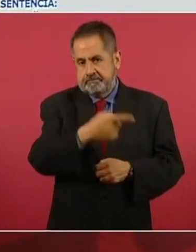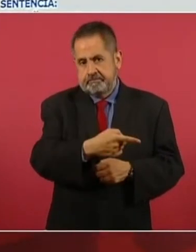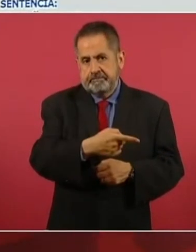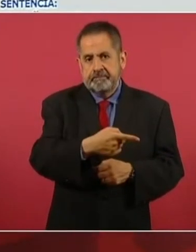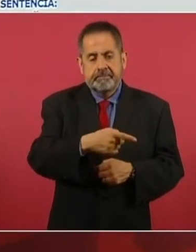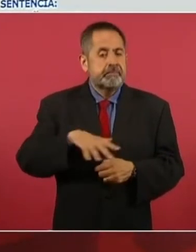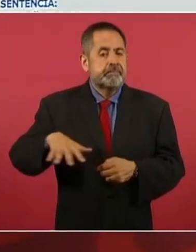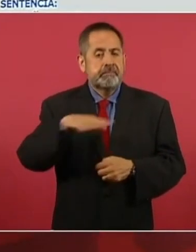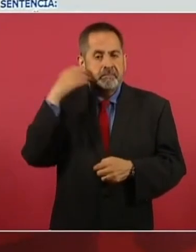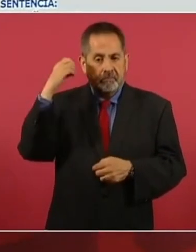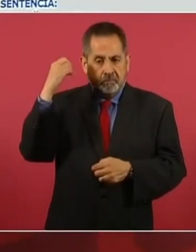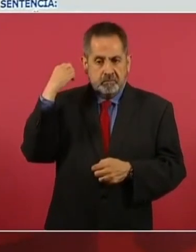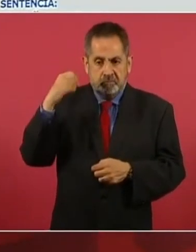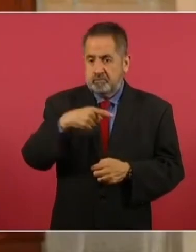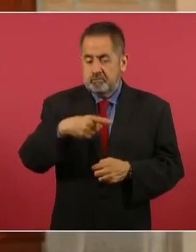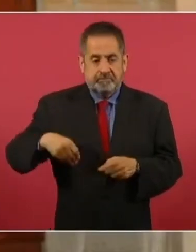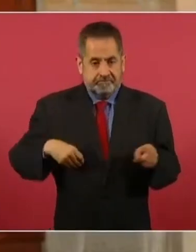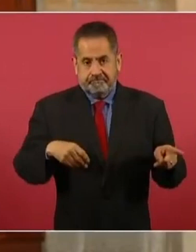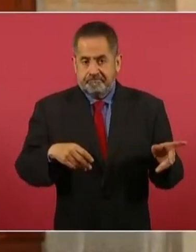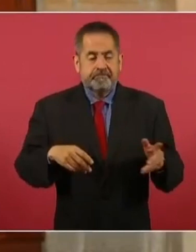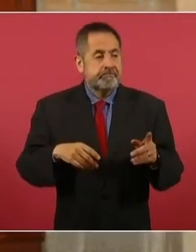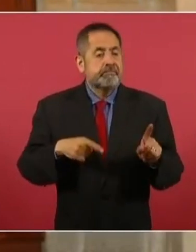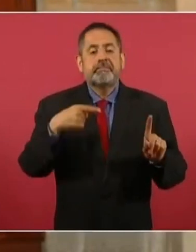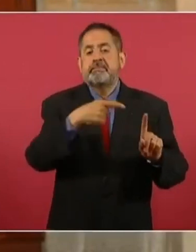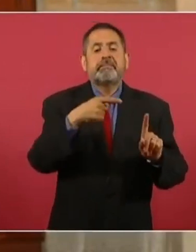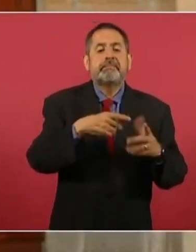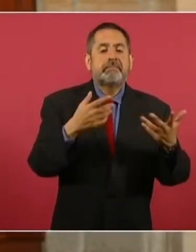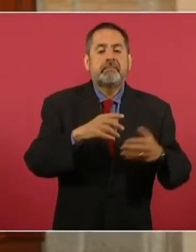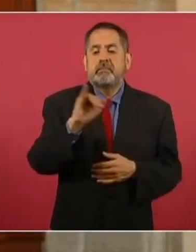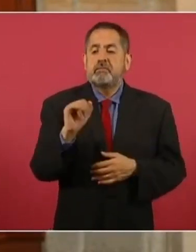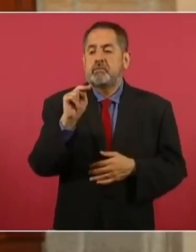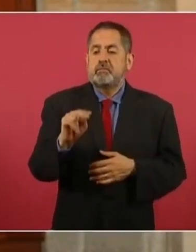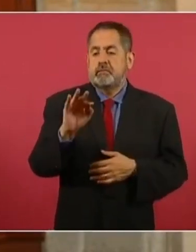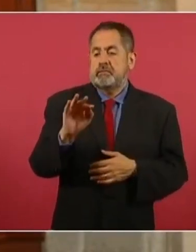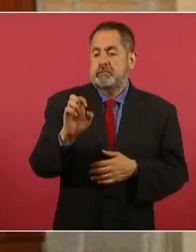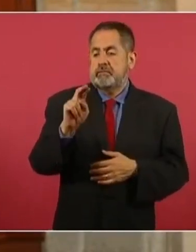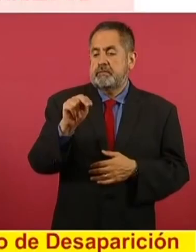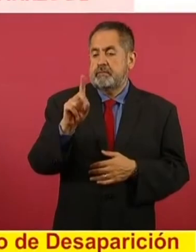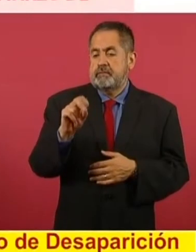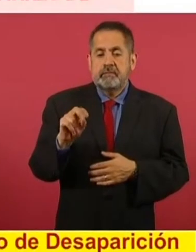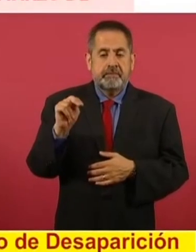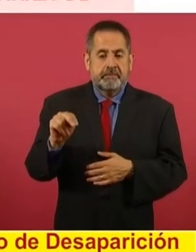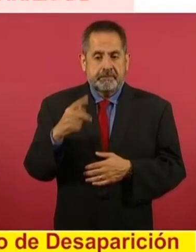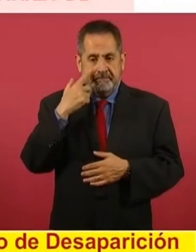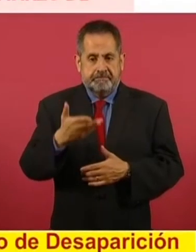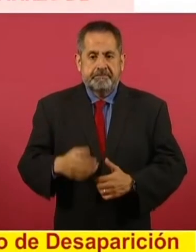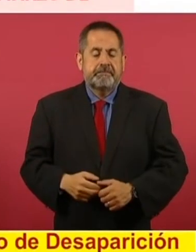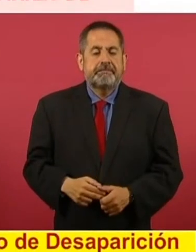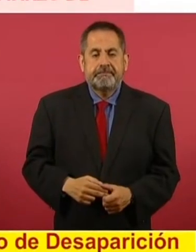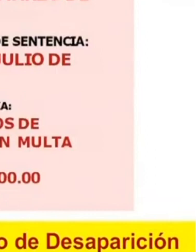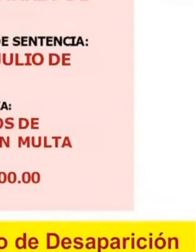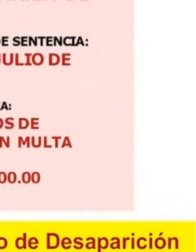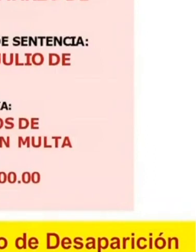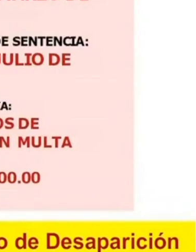de Oaxaca es en contra de Juan Fernando N a quien se le impuso la sentencia